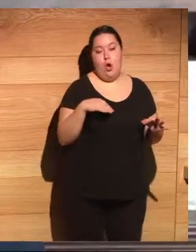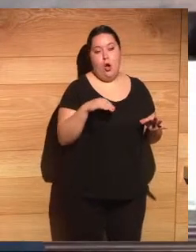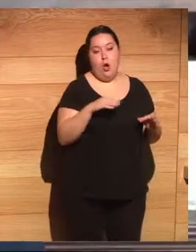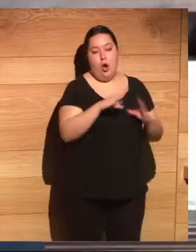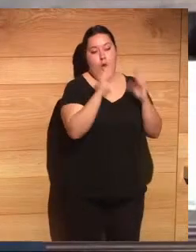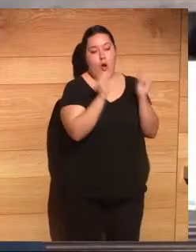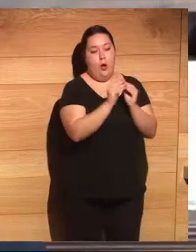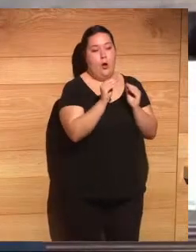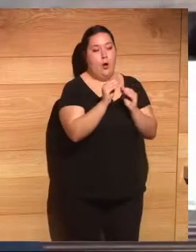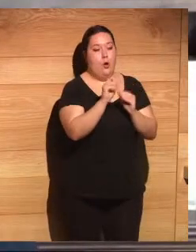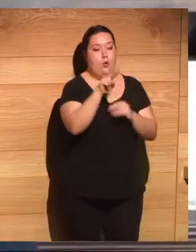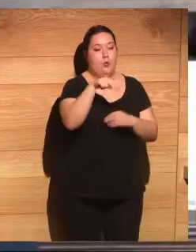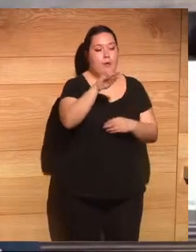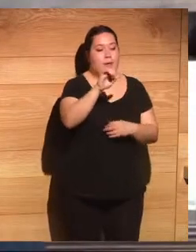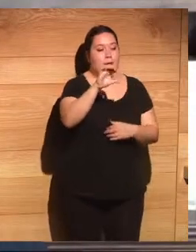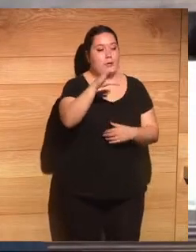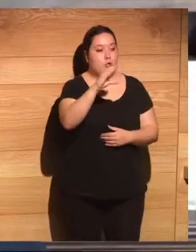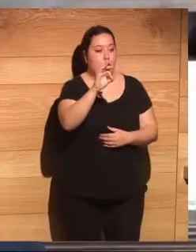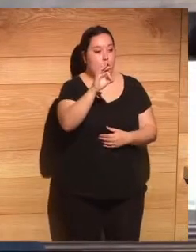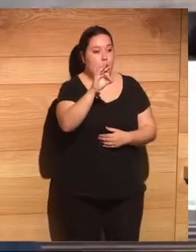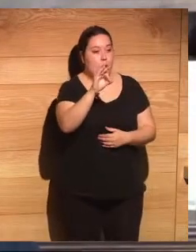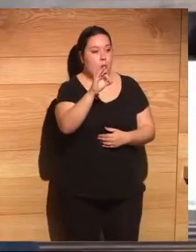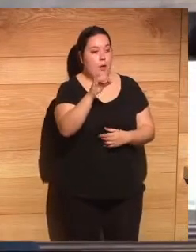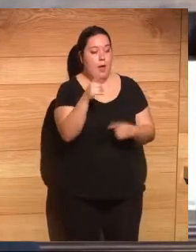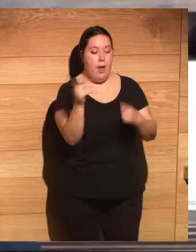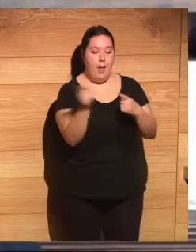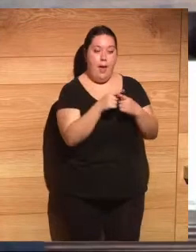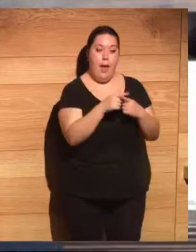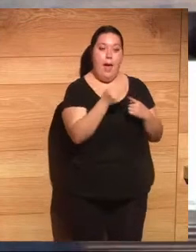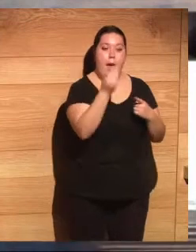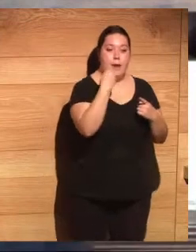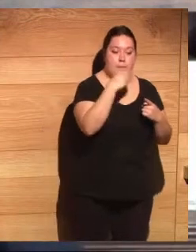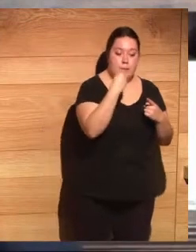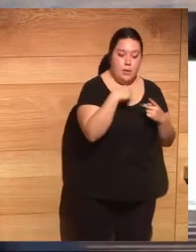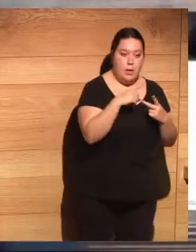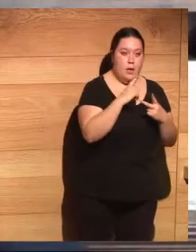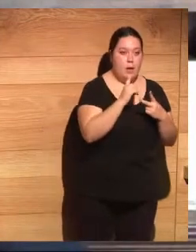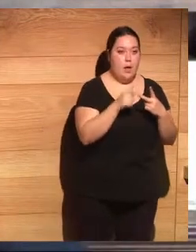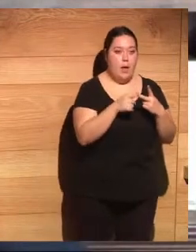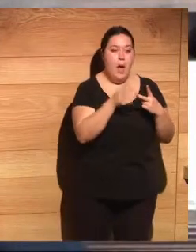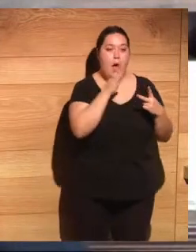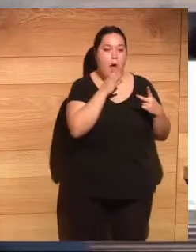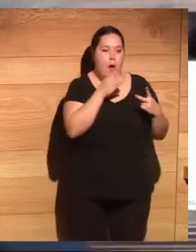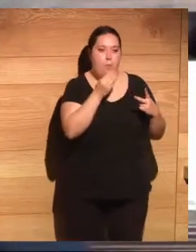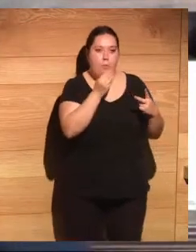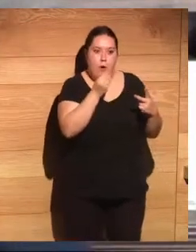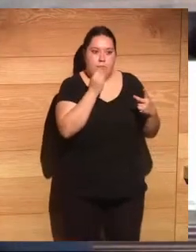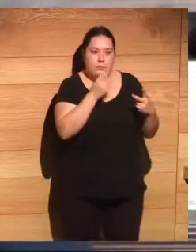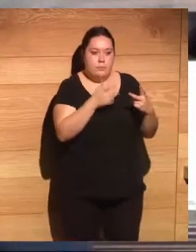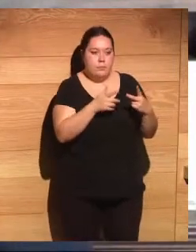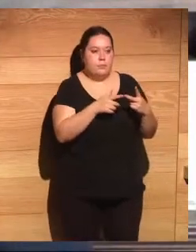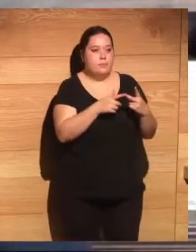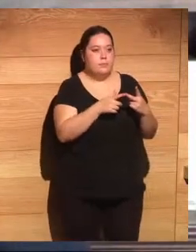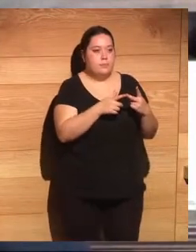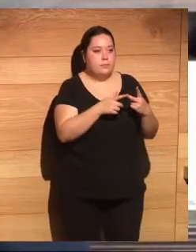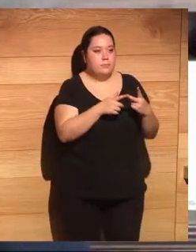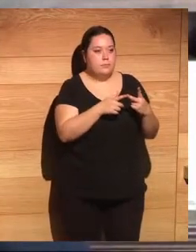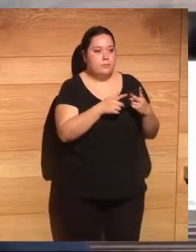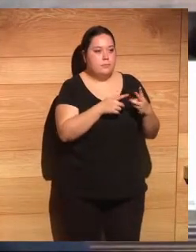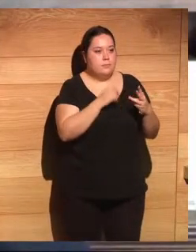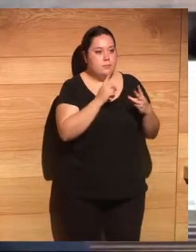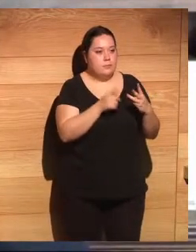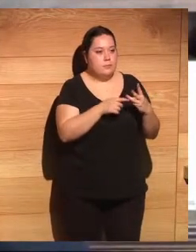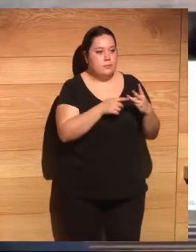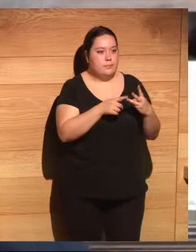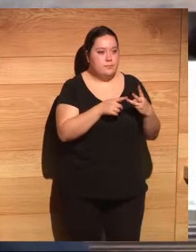pertinente la seguridad alimentaria la seguridad de agua potable la seguridad de